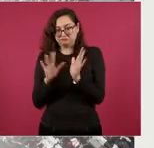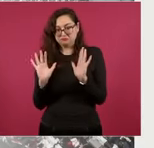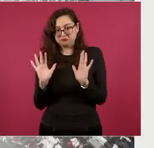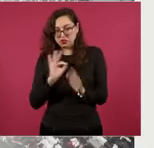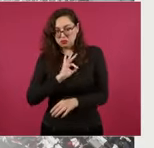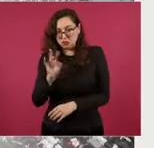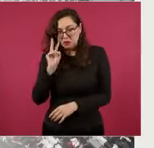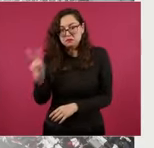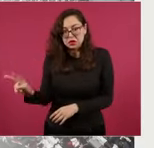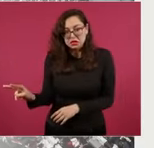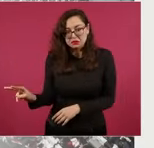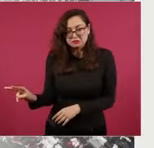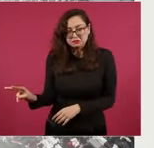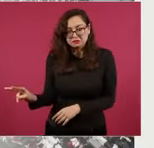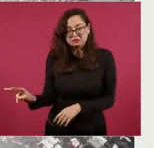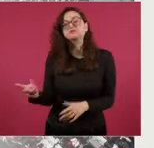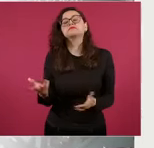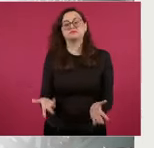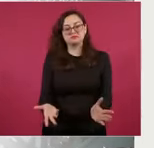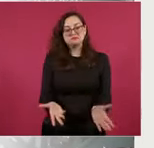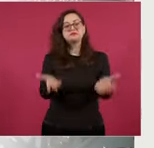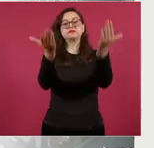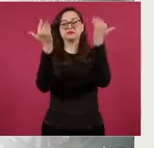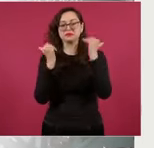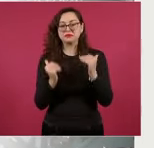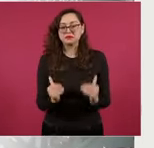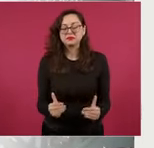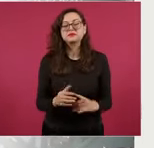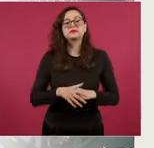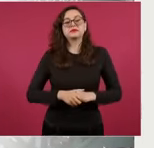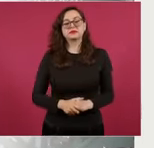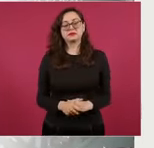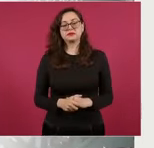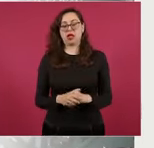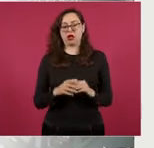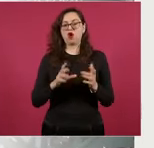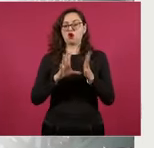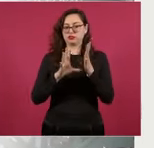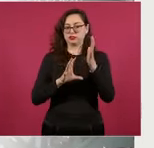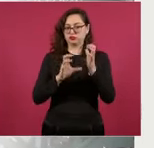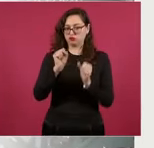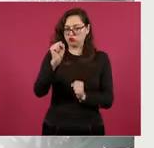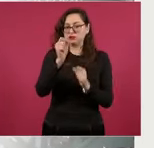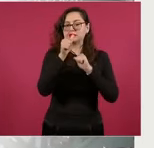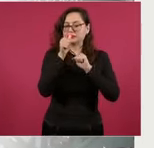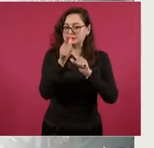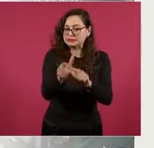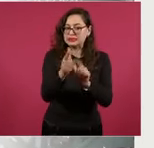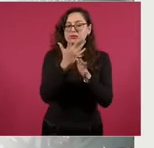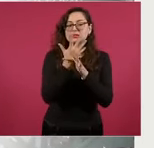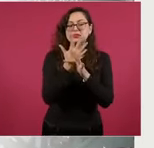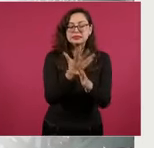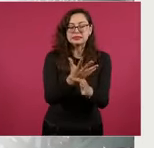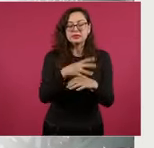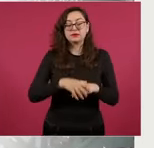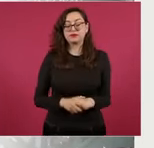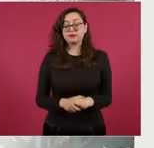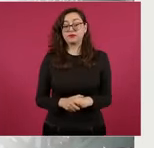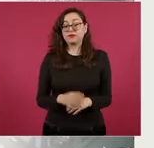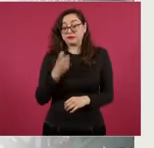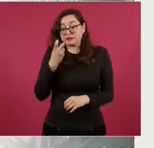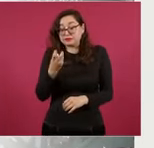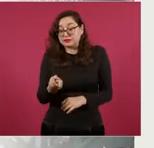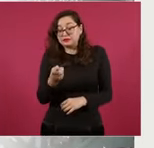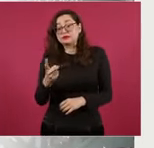Adelante. Paso número 3. Dice la Constitución, se determina el número de